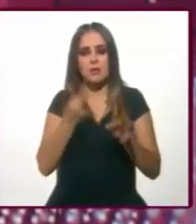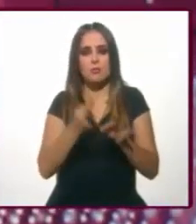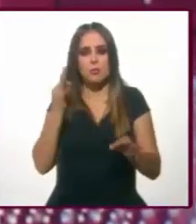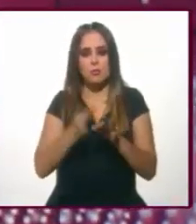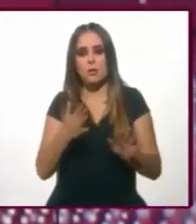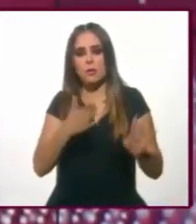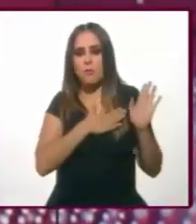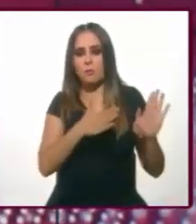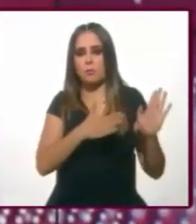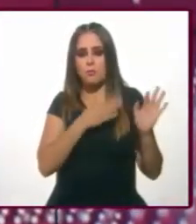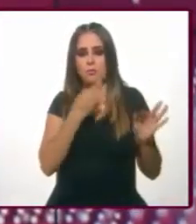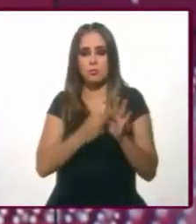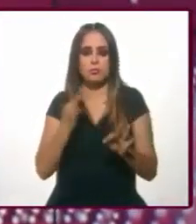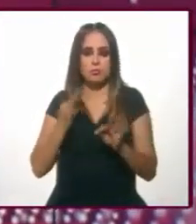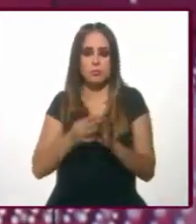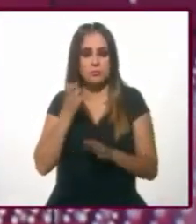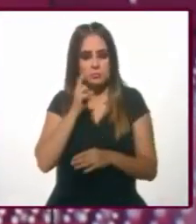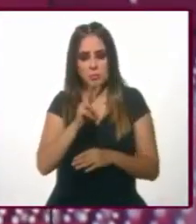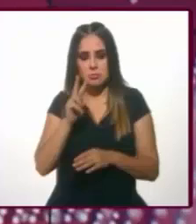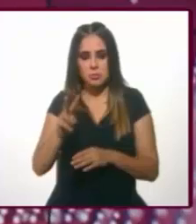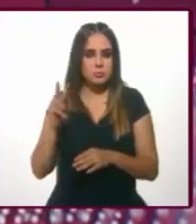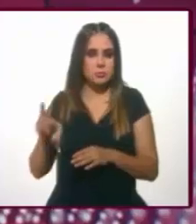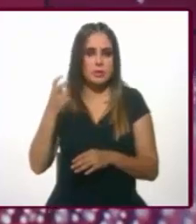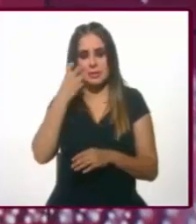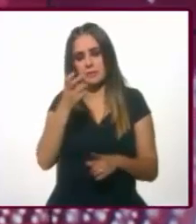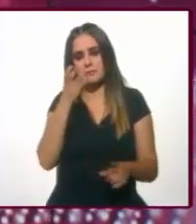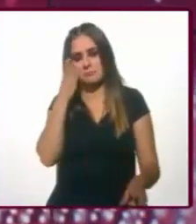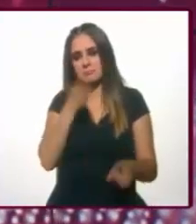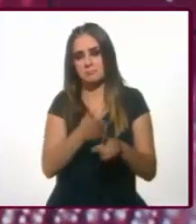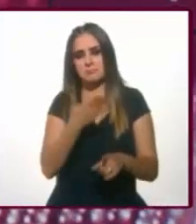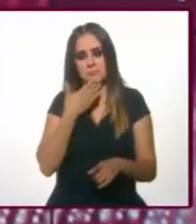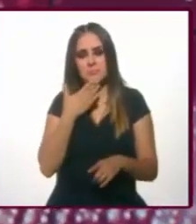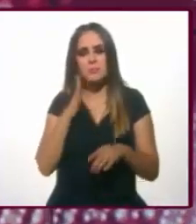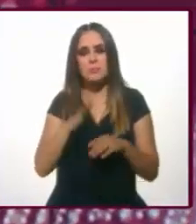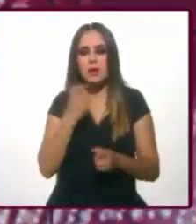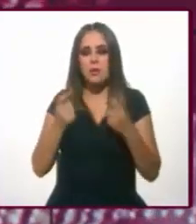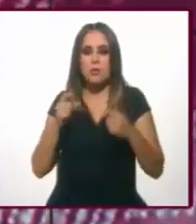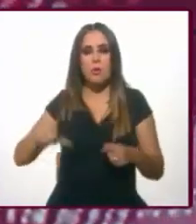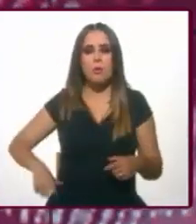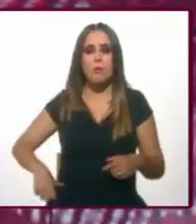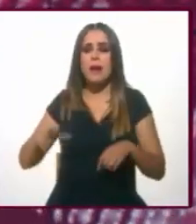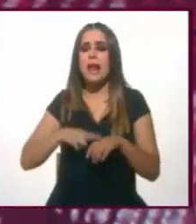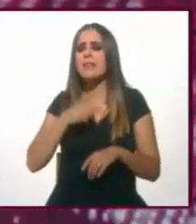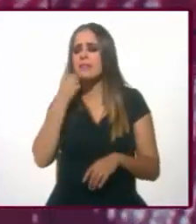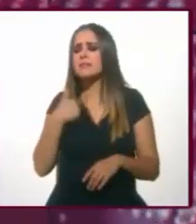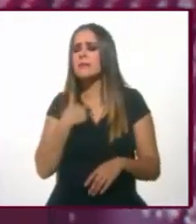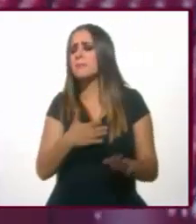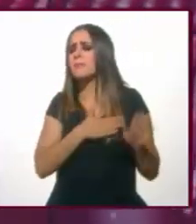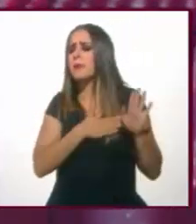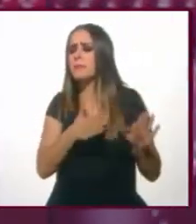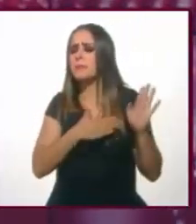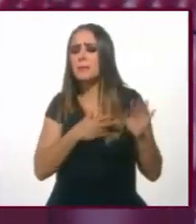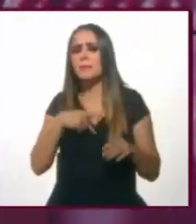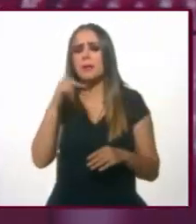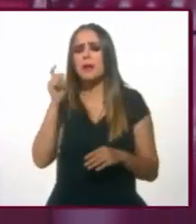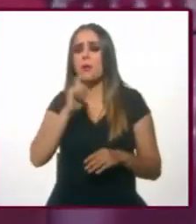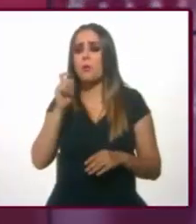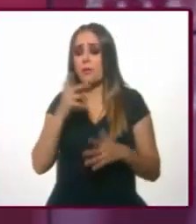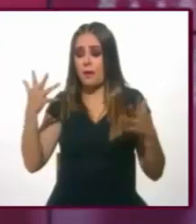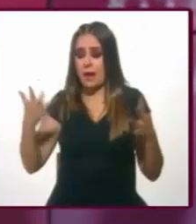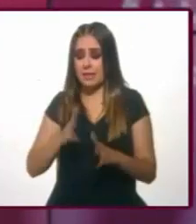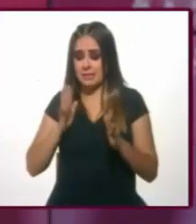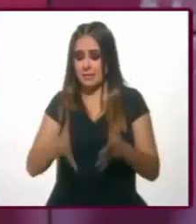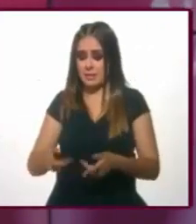los compromisos de campaña, porque ahí está la principal debilidad de los gobernantes, que prometen una cosa y al momento del ejercicio público